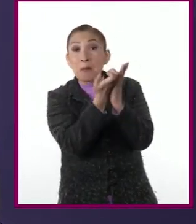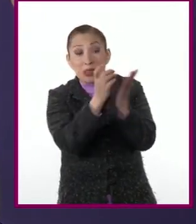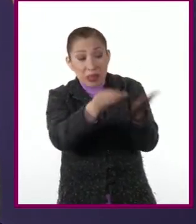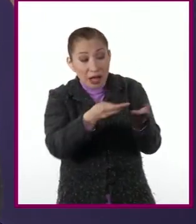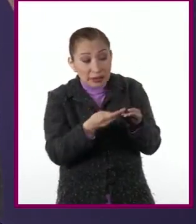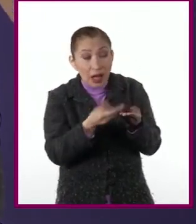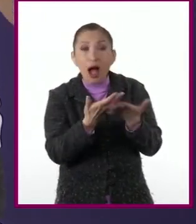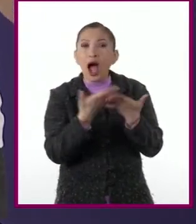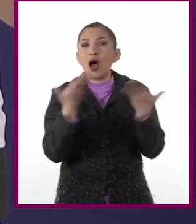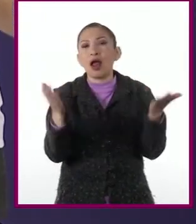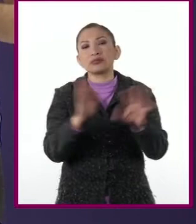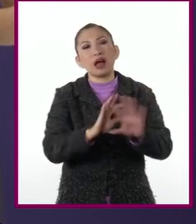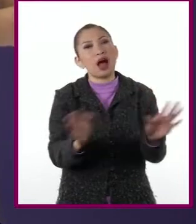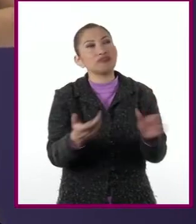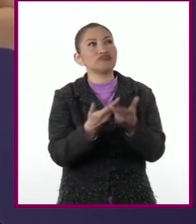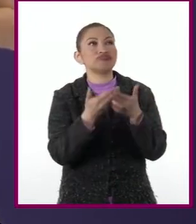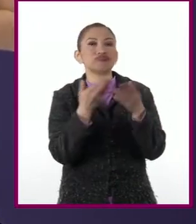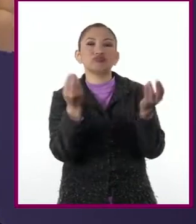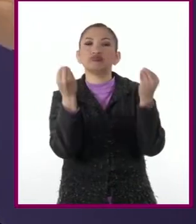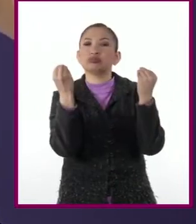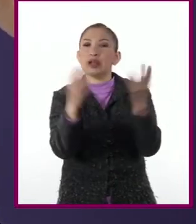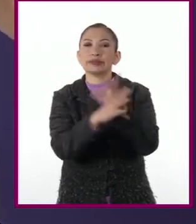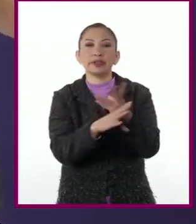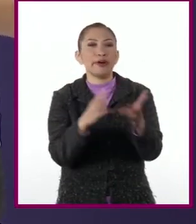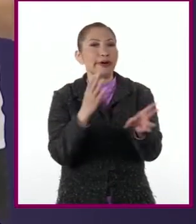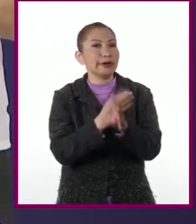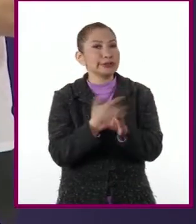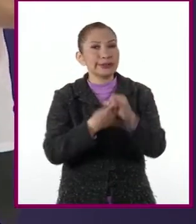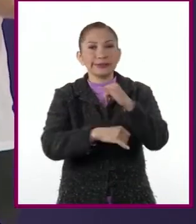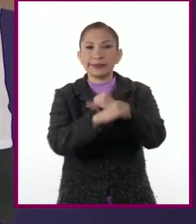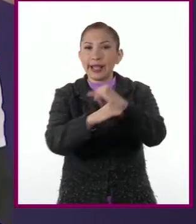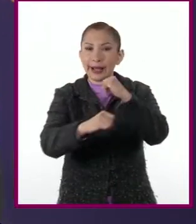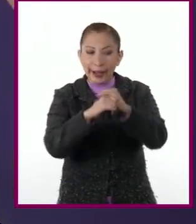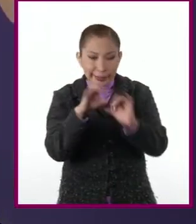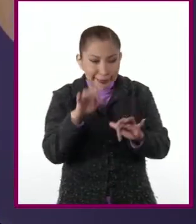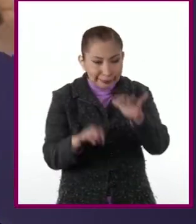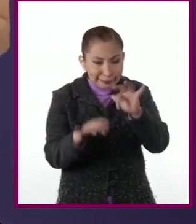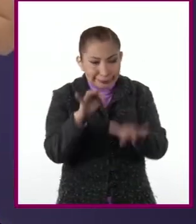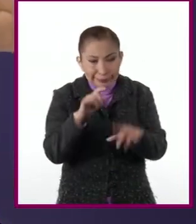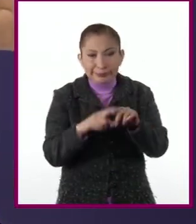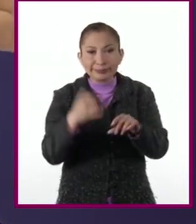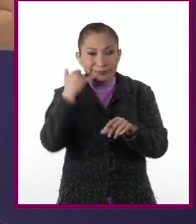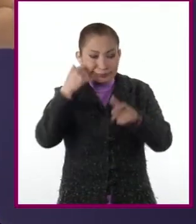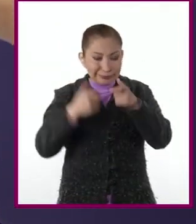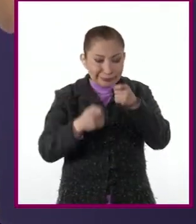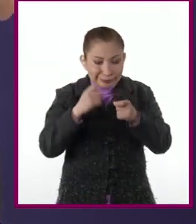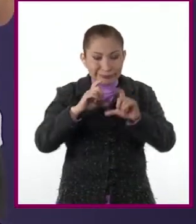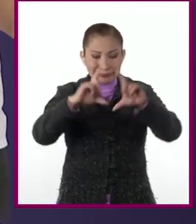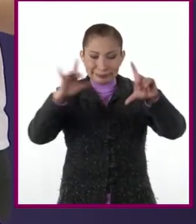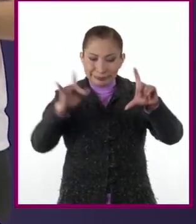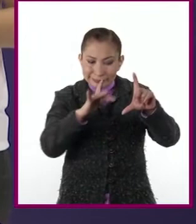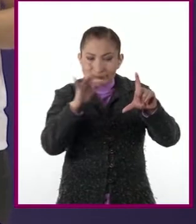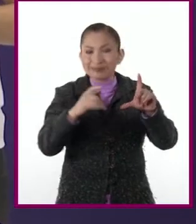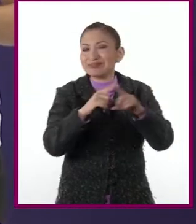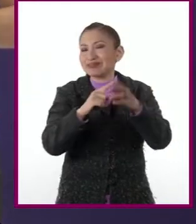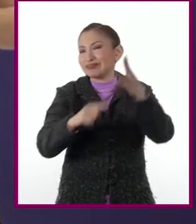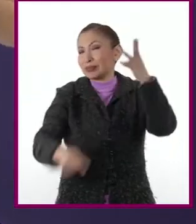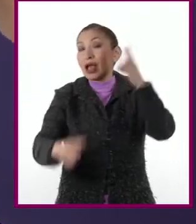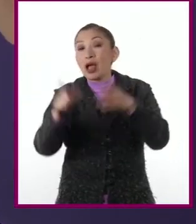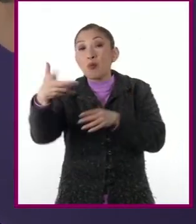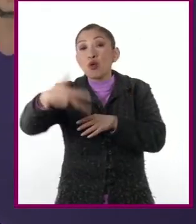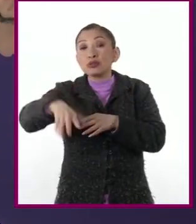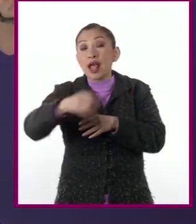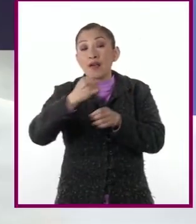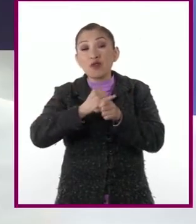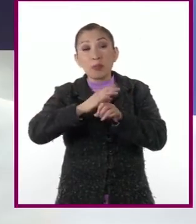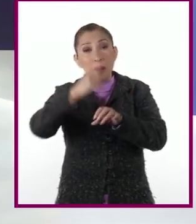Actualmente, es posible contar con acceso a Internet a través de diferentes dispositivos electrónicos, lo que ha facilitado la búsqueda